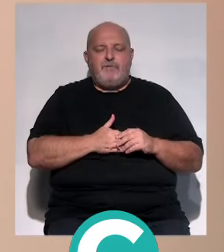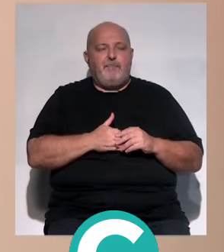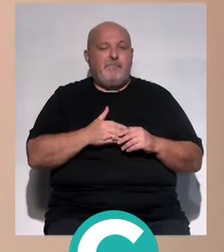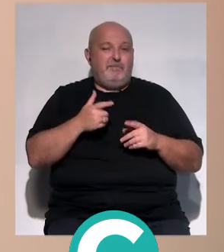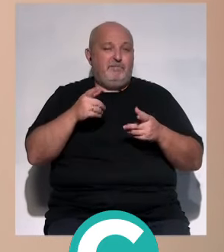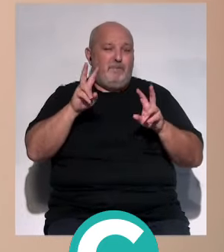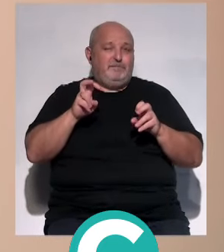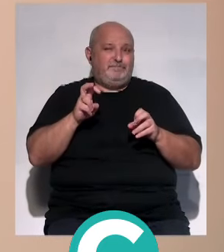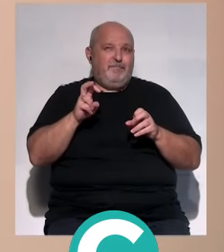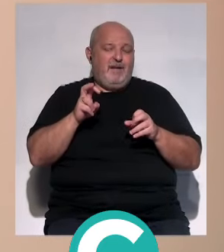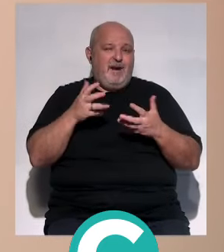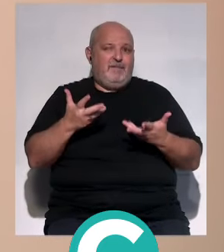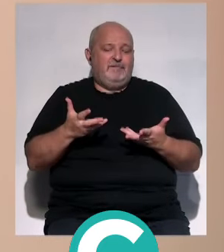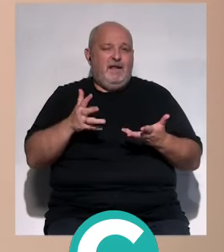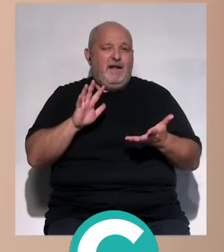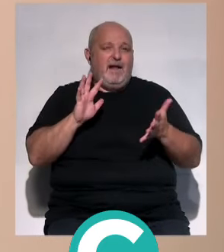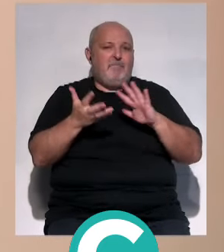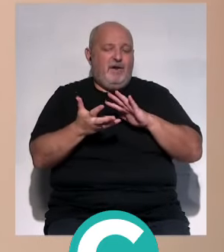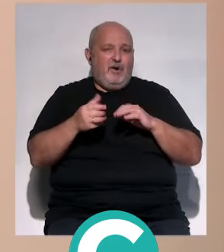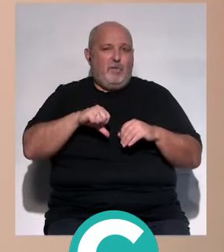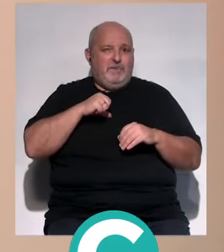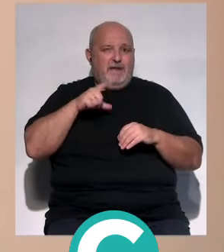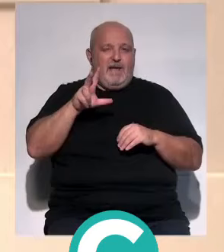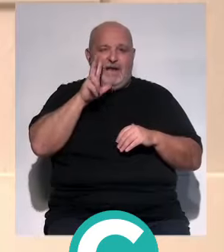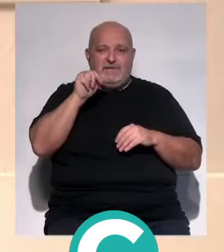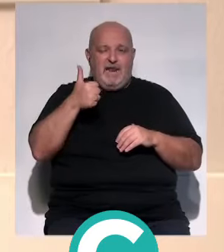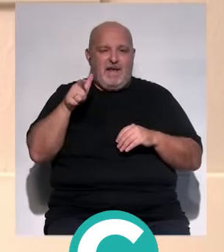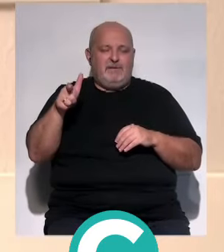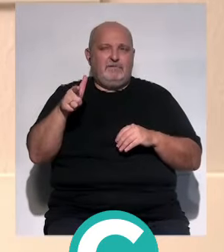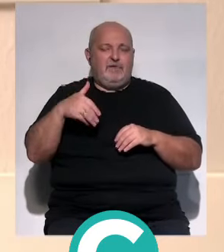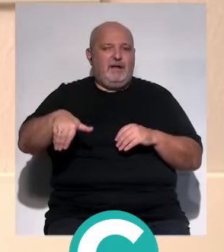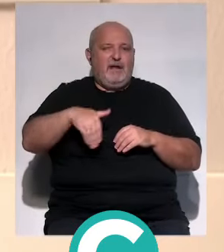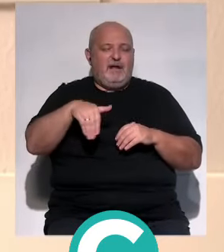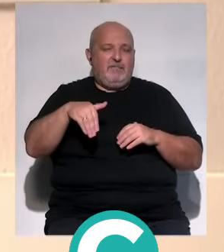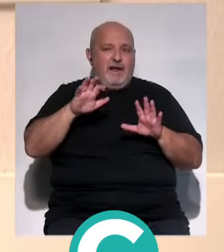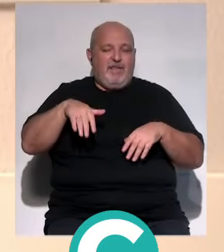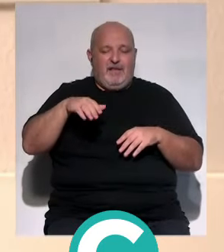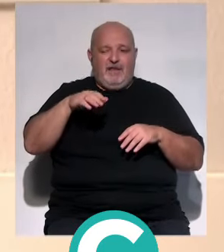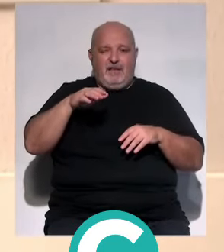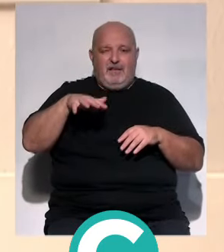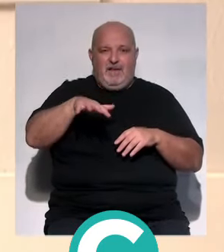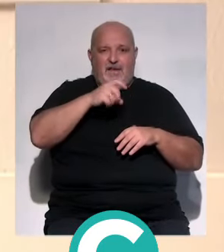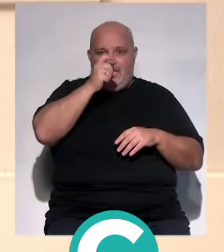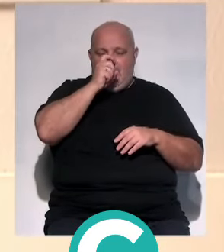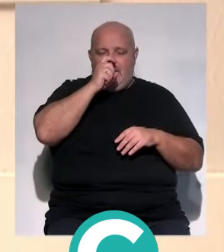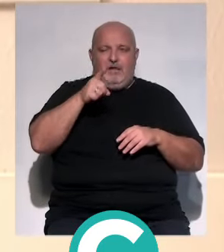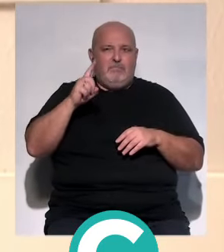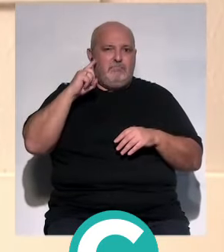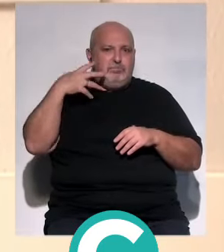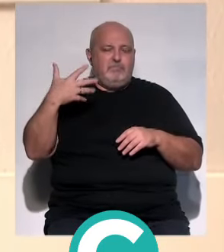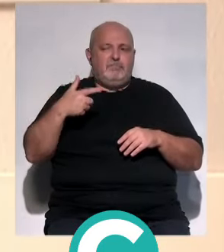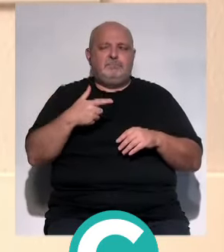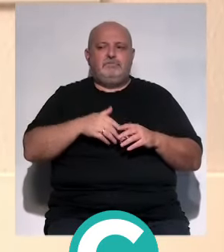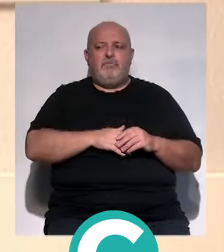centramos nuestra entrevista en los cambios en el Hospital HLA La Salud, situado en el casco histórico de Cádiz, como referente,